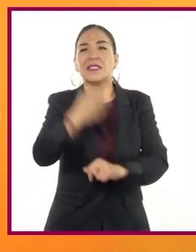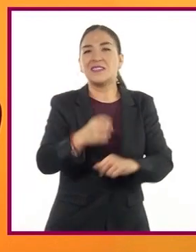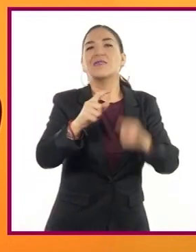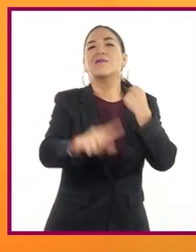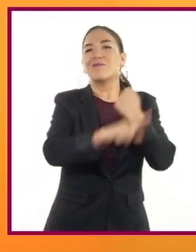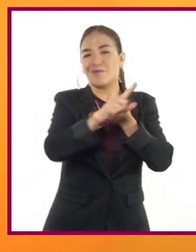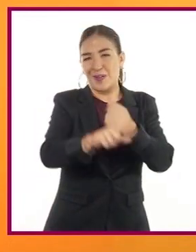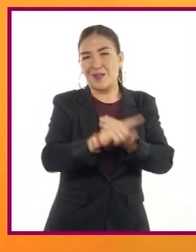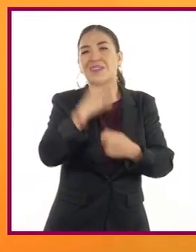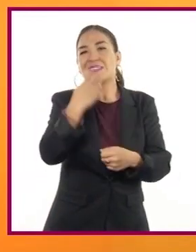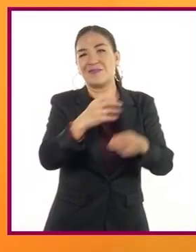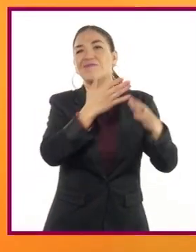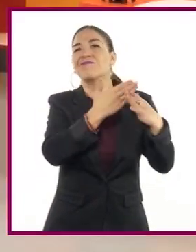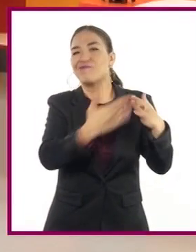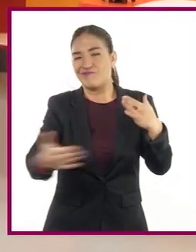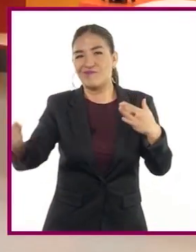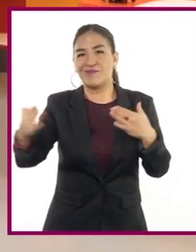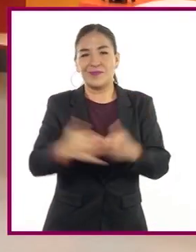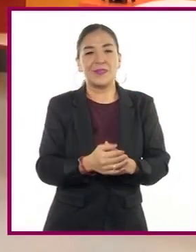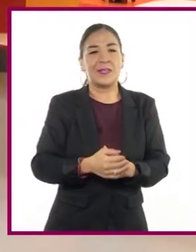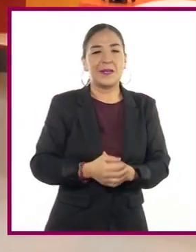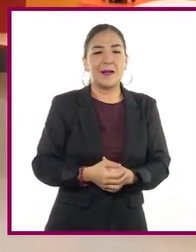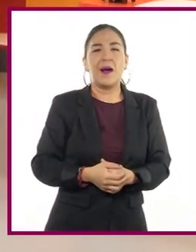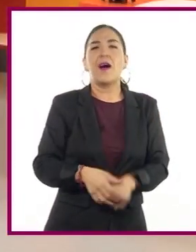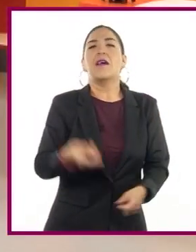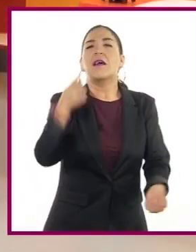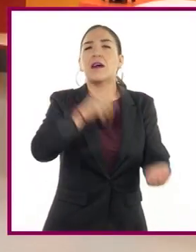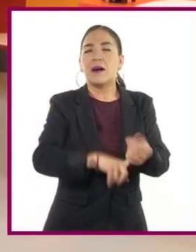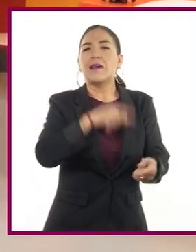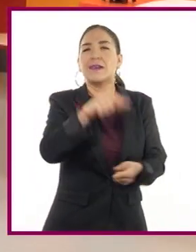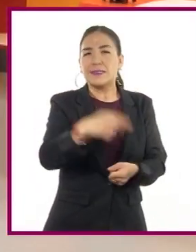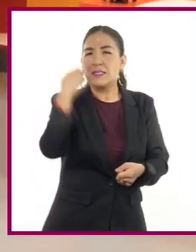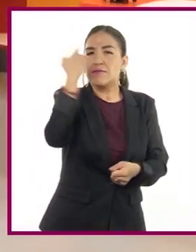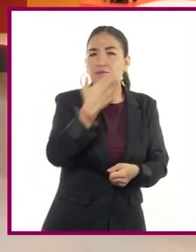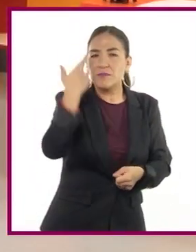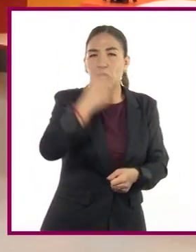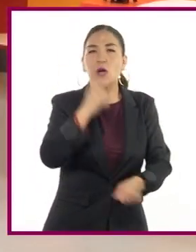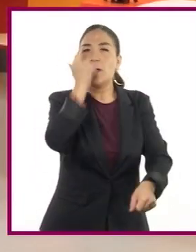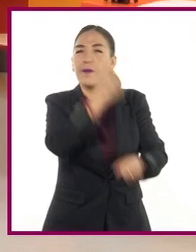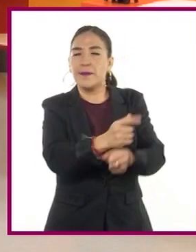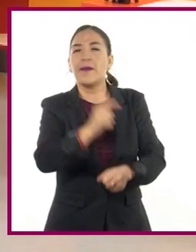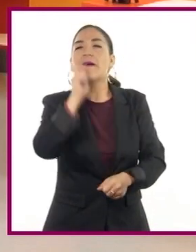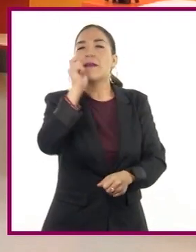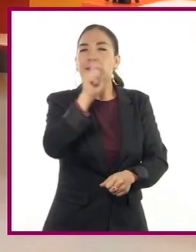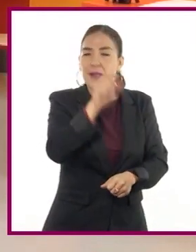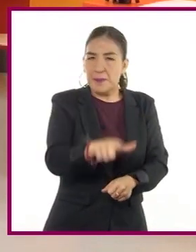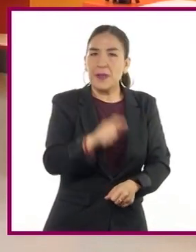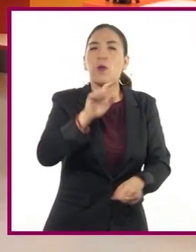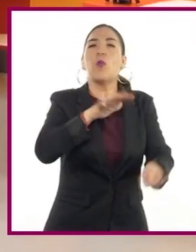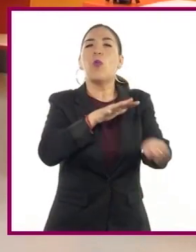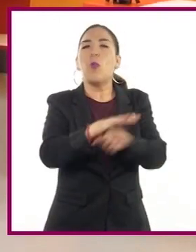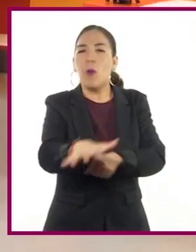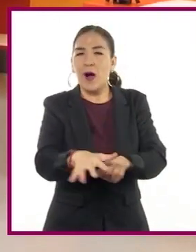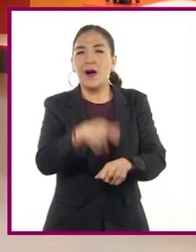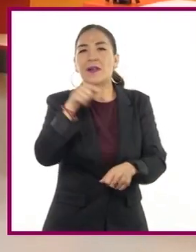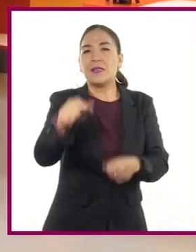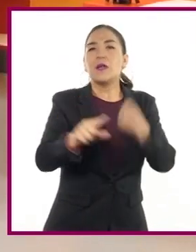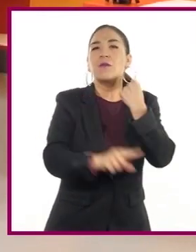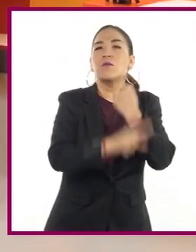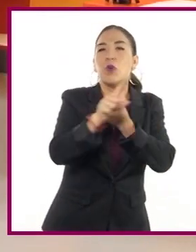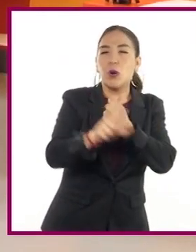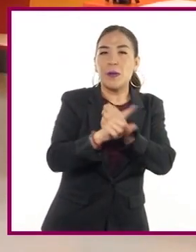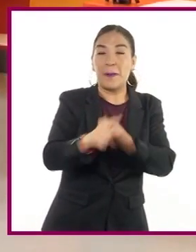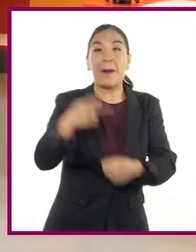problemáticas particulares. Dentro de nuestros análisis, detectaremos también cuáles son los problemas.